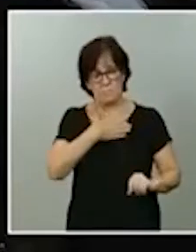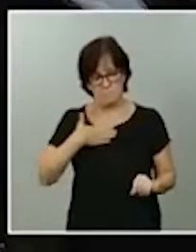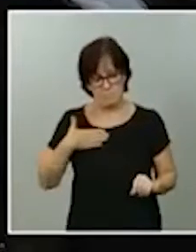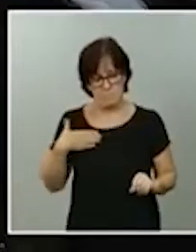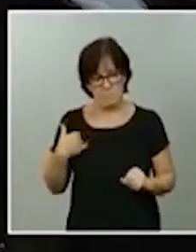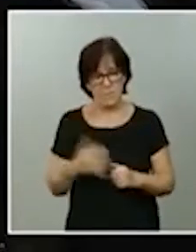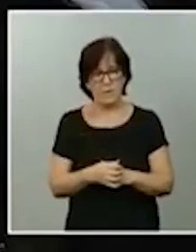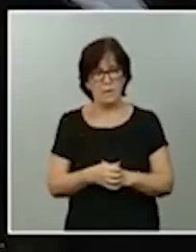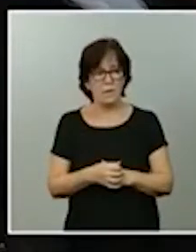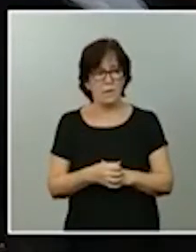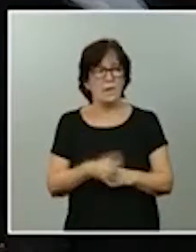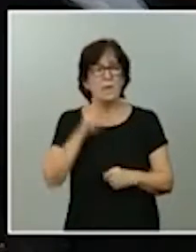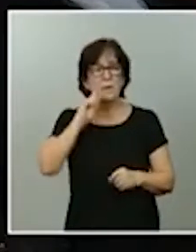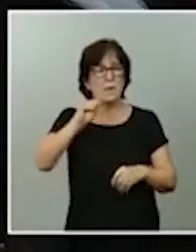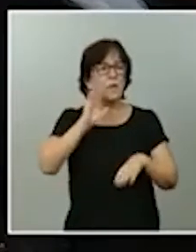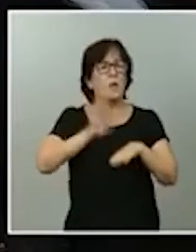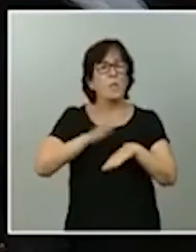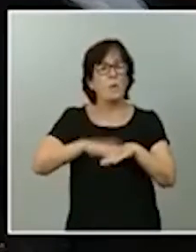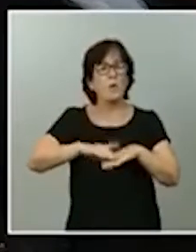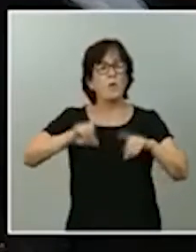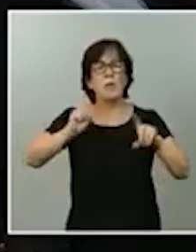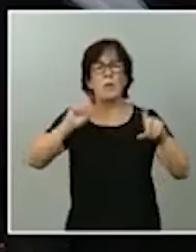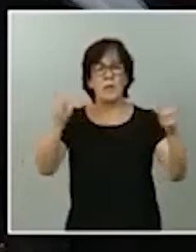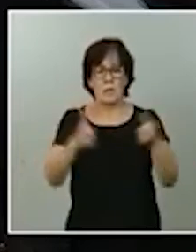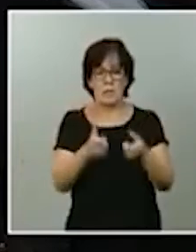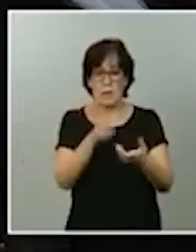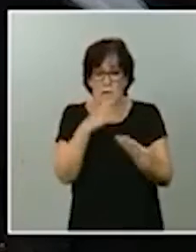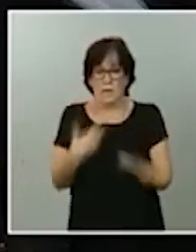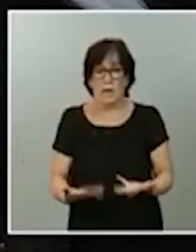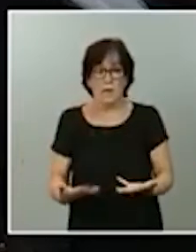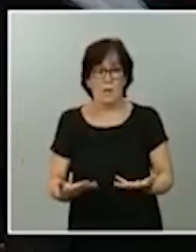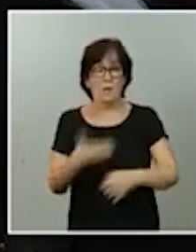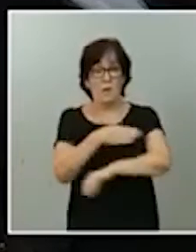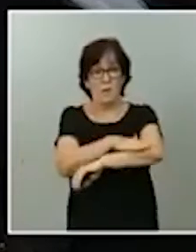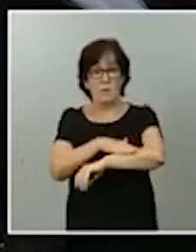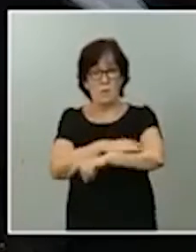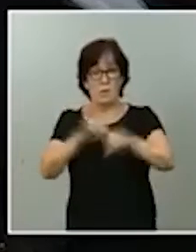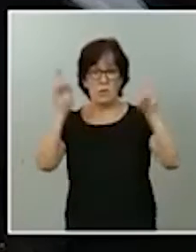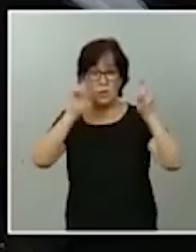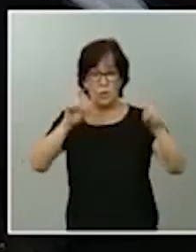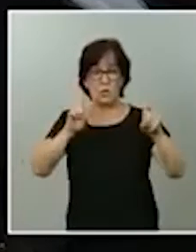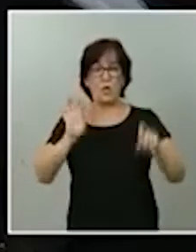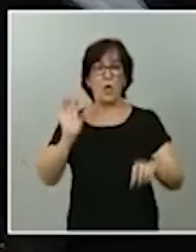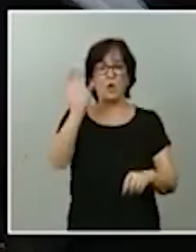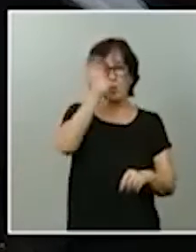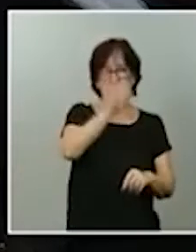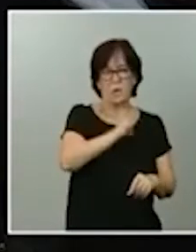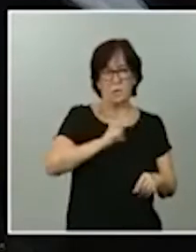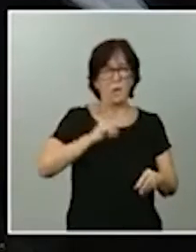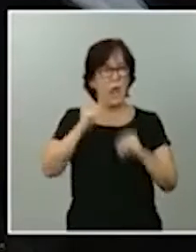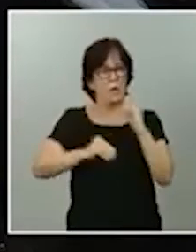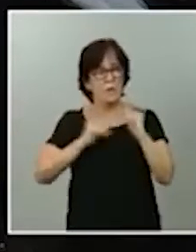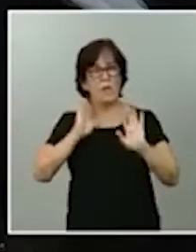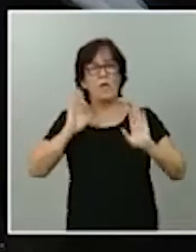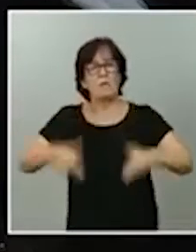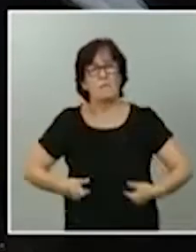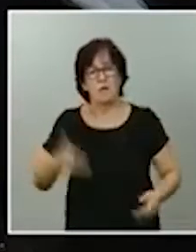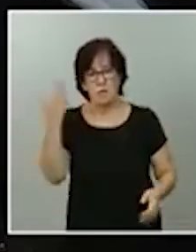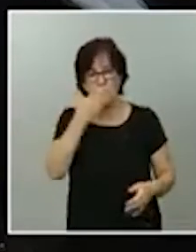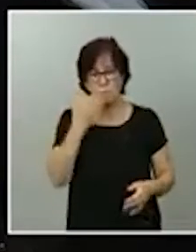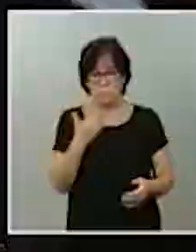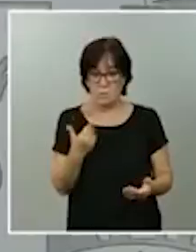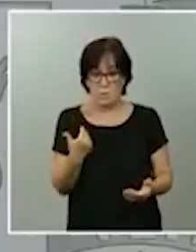preguntarle, ¿por qué no se ha reunido hasta ahora el Ministerio de Educación con las comunidades autónomas para abordar esa vuelta al cole que se inicia en apenas